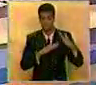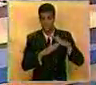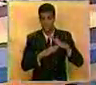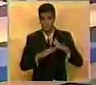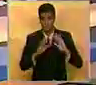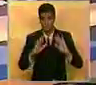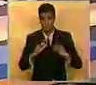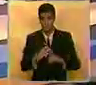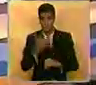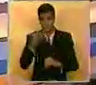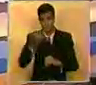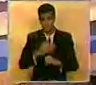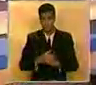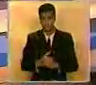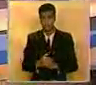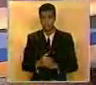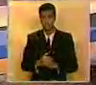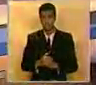Ya venimos. Seguro.